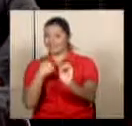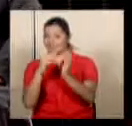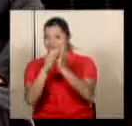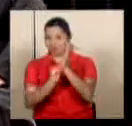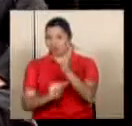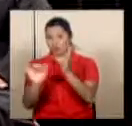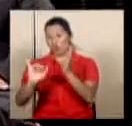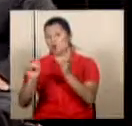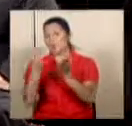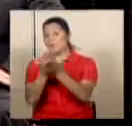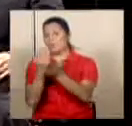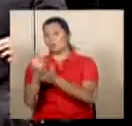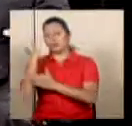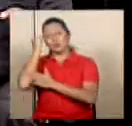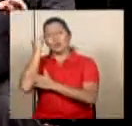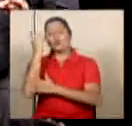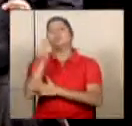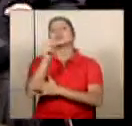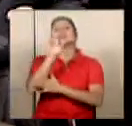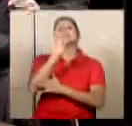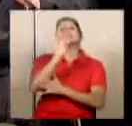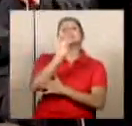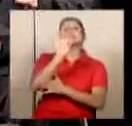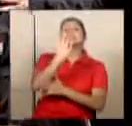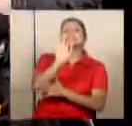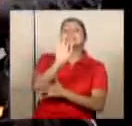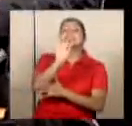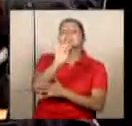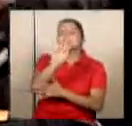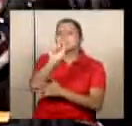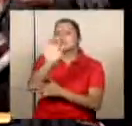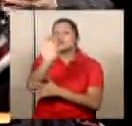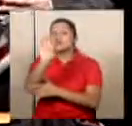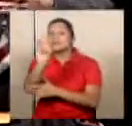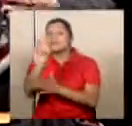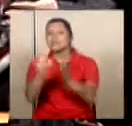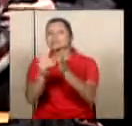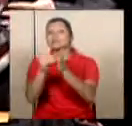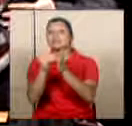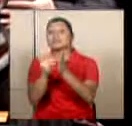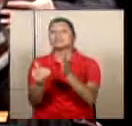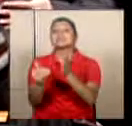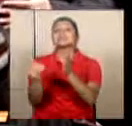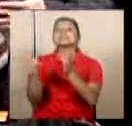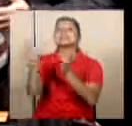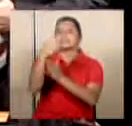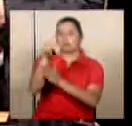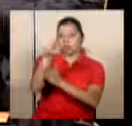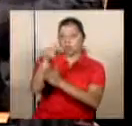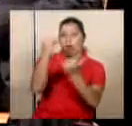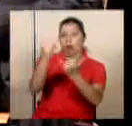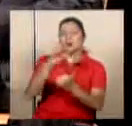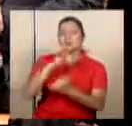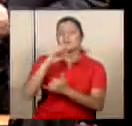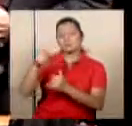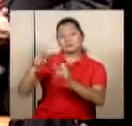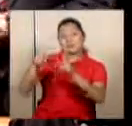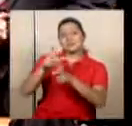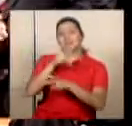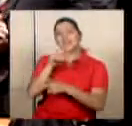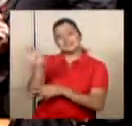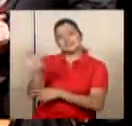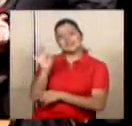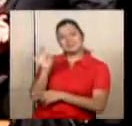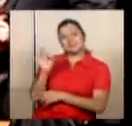recorte. 7.96 billones de colores. Hablamos un poco acerca de este tema. Hemos invitado